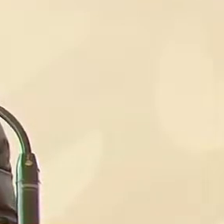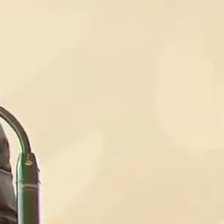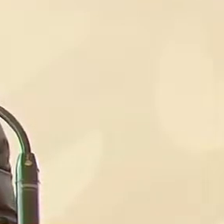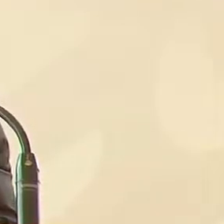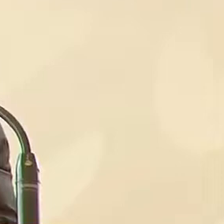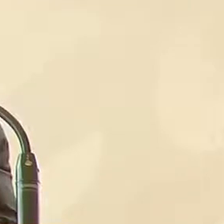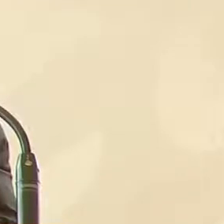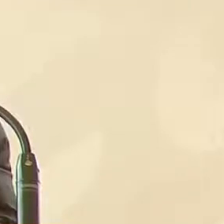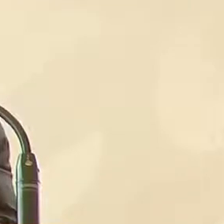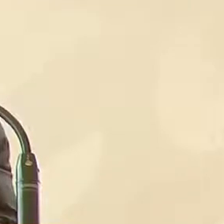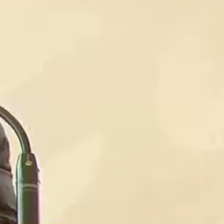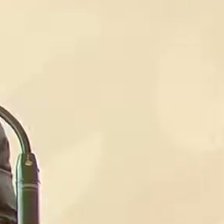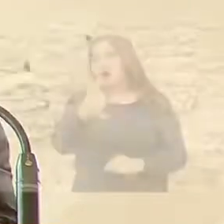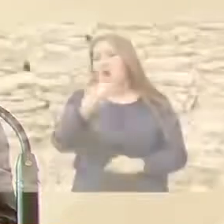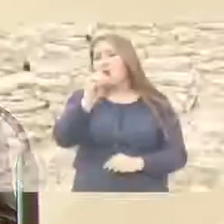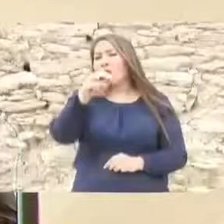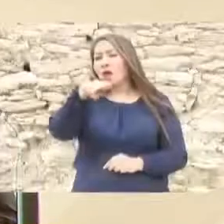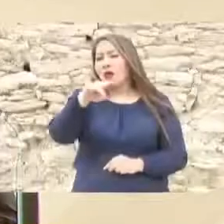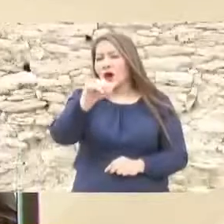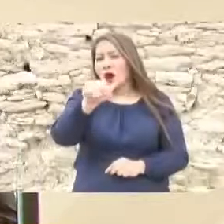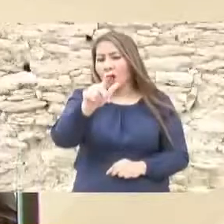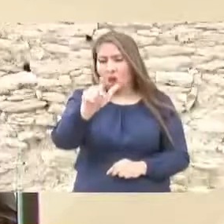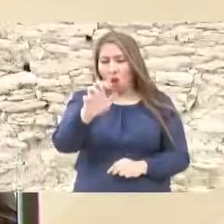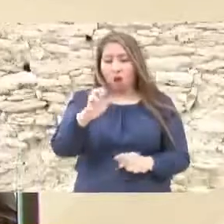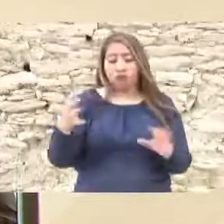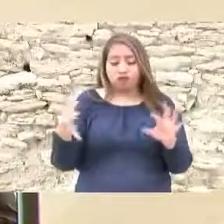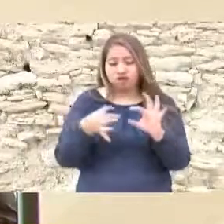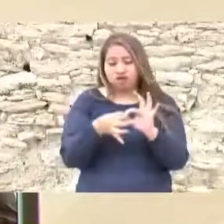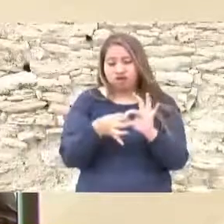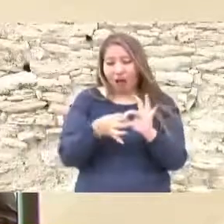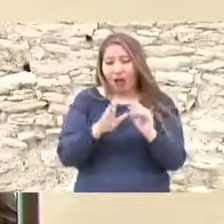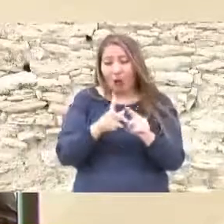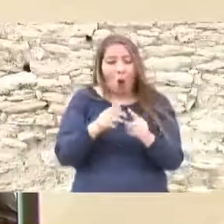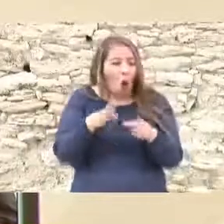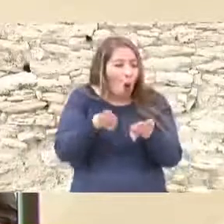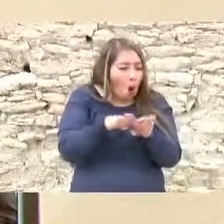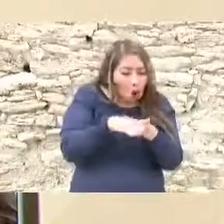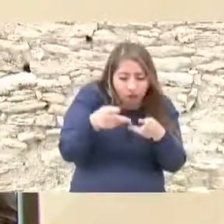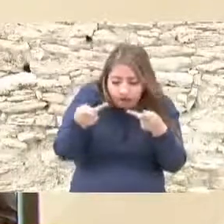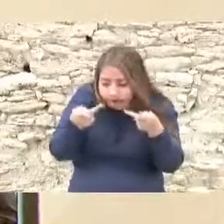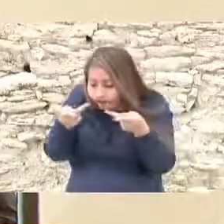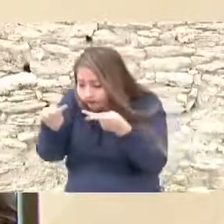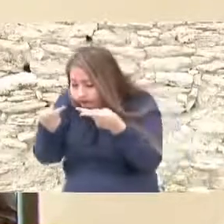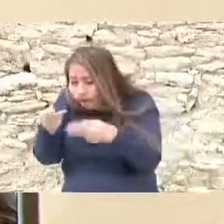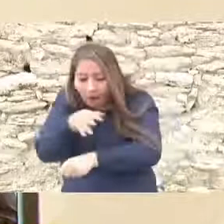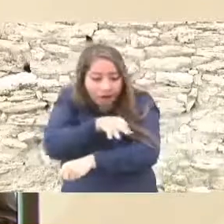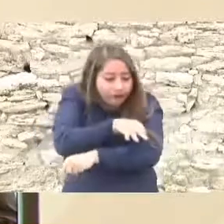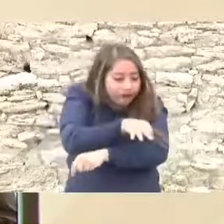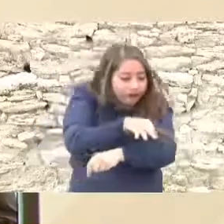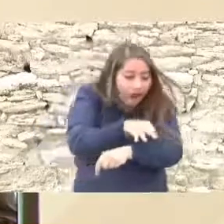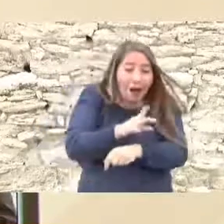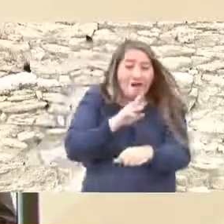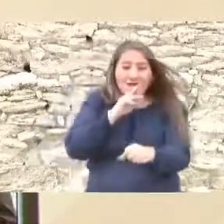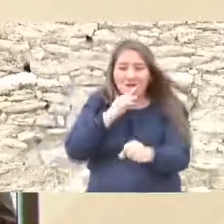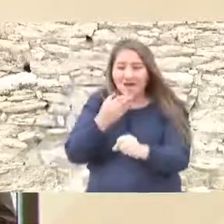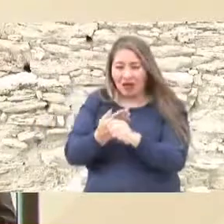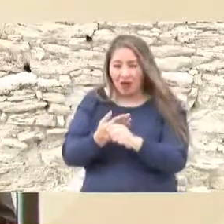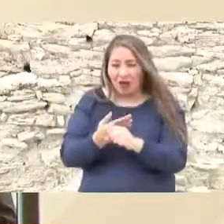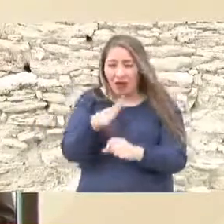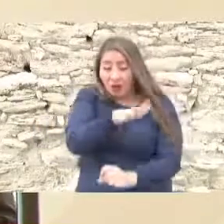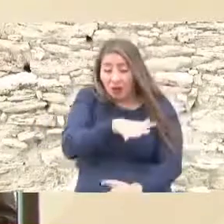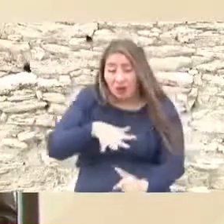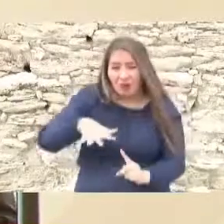CONAM junto con Conagua estamos construyendo una estrategia de uso responsable del agua en la